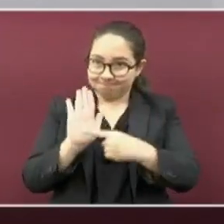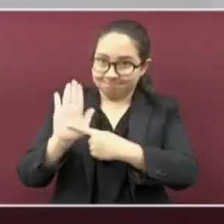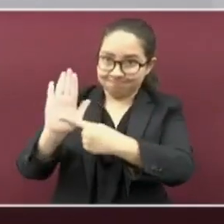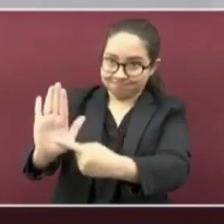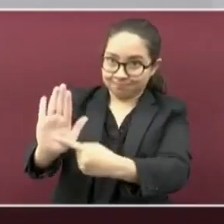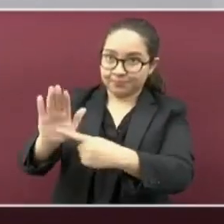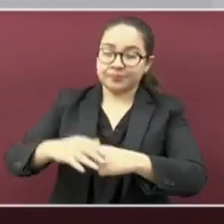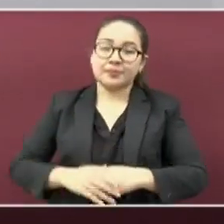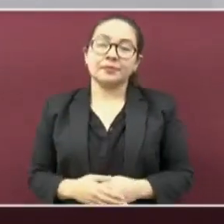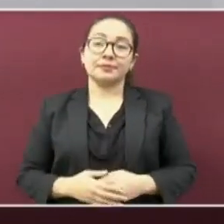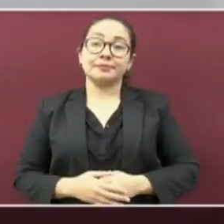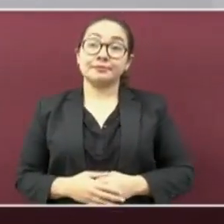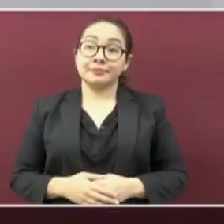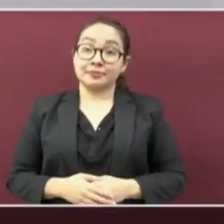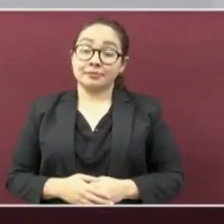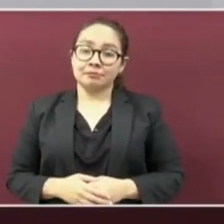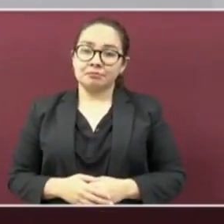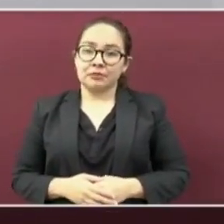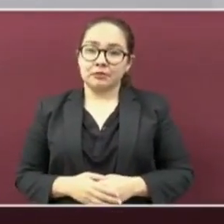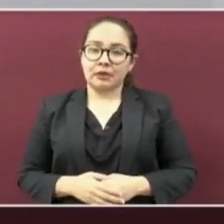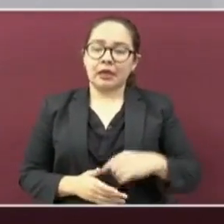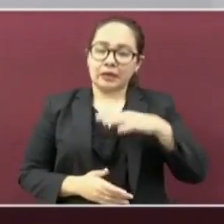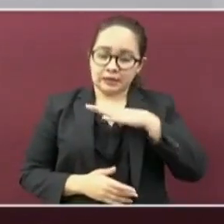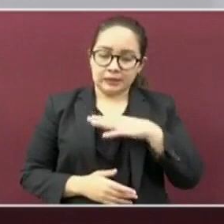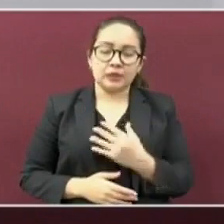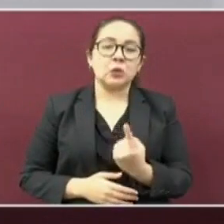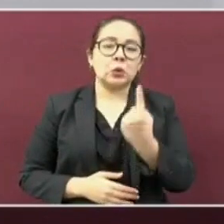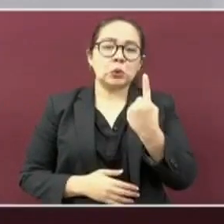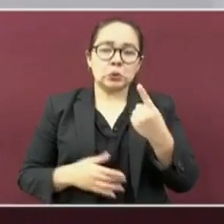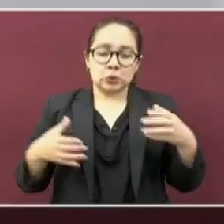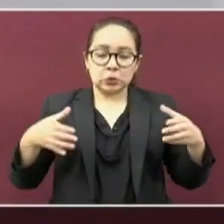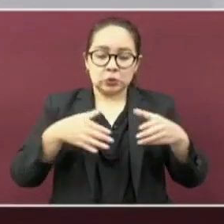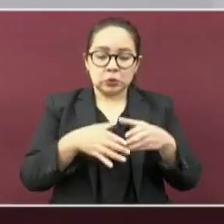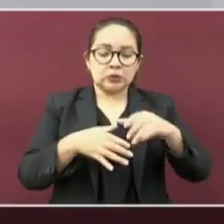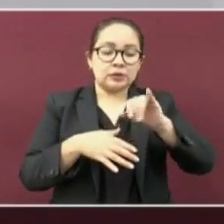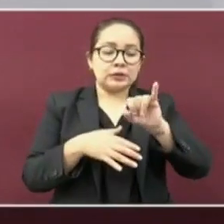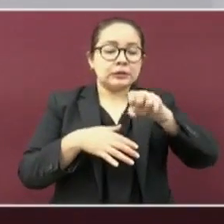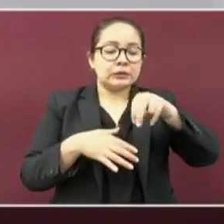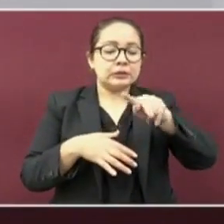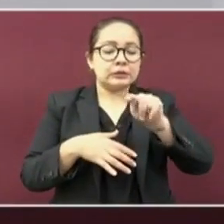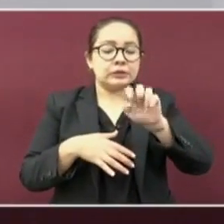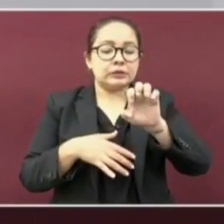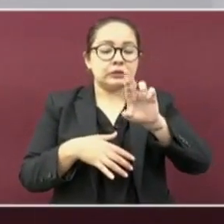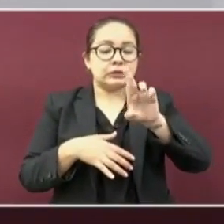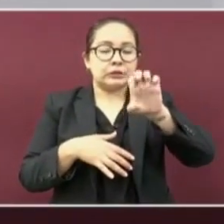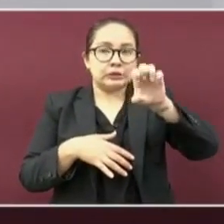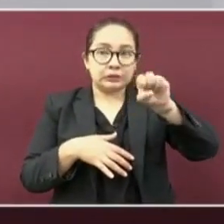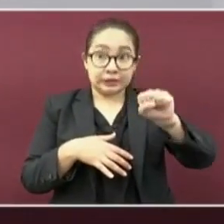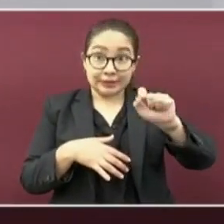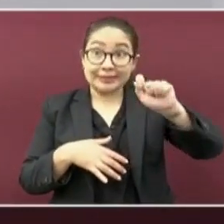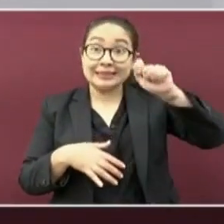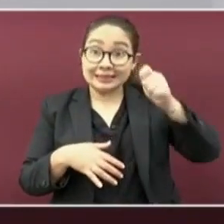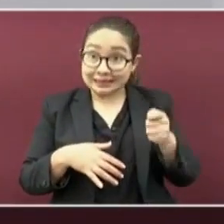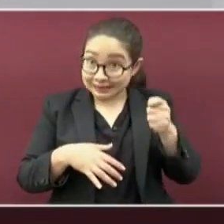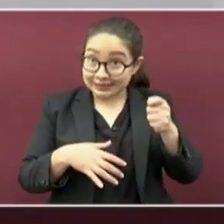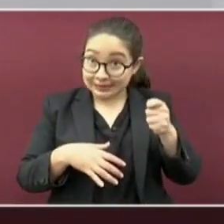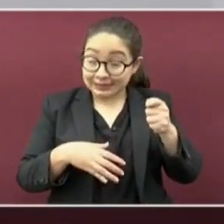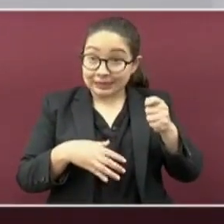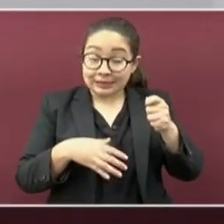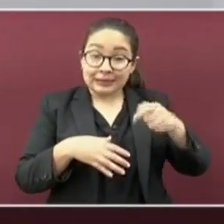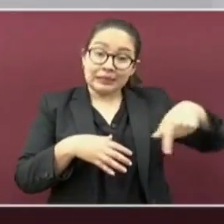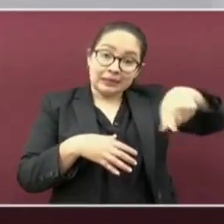les explico. Variantes de interés, quiere decir que se transmiten